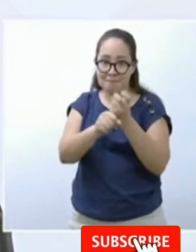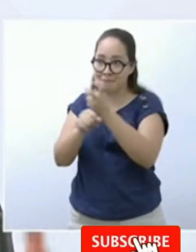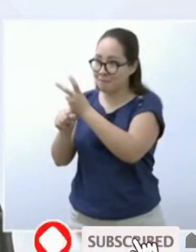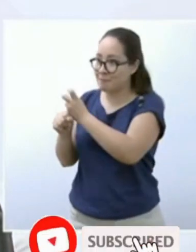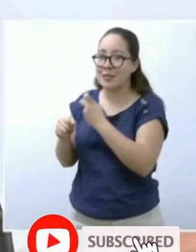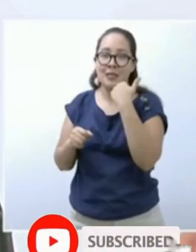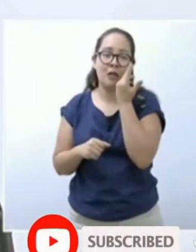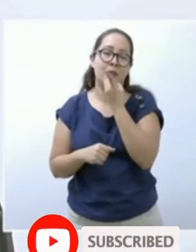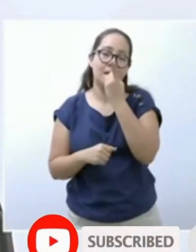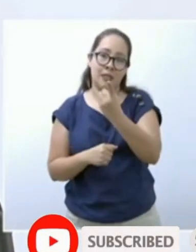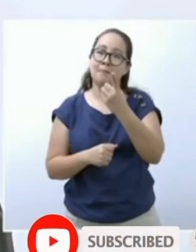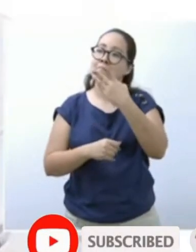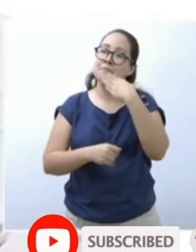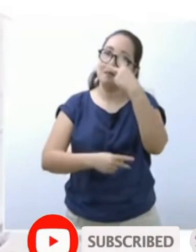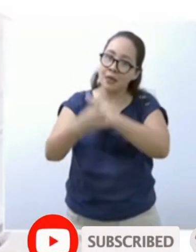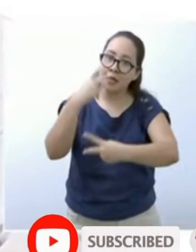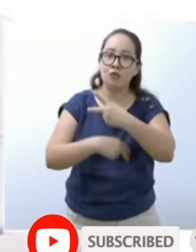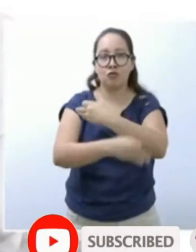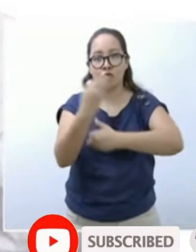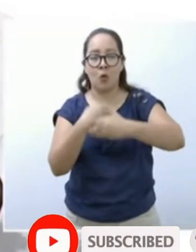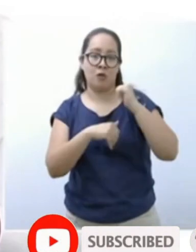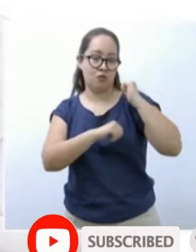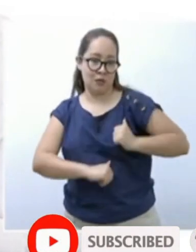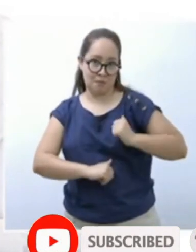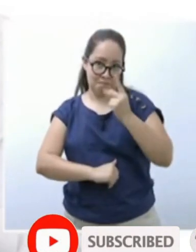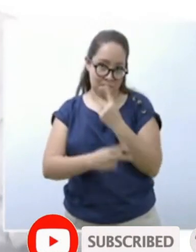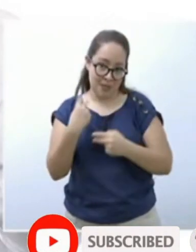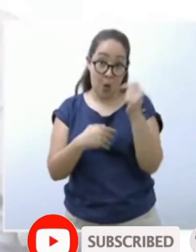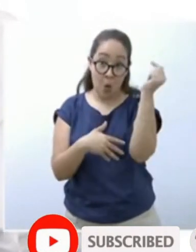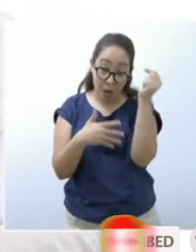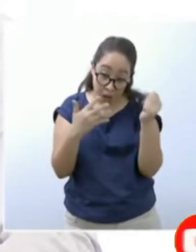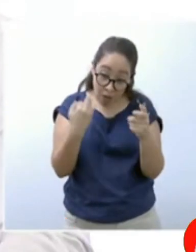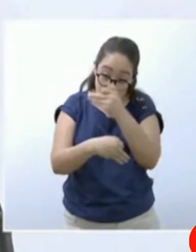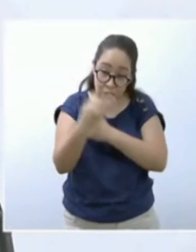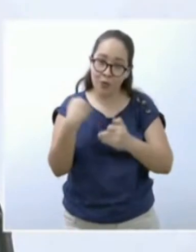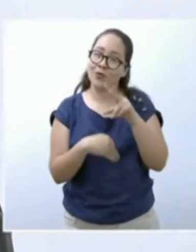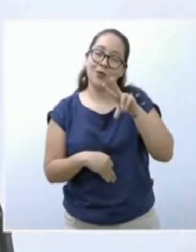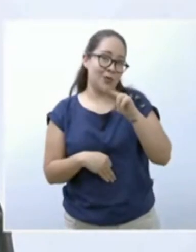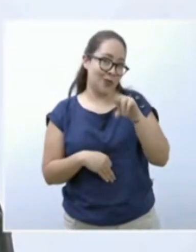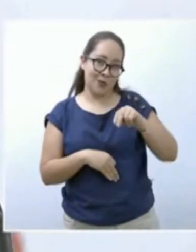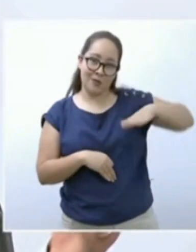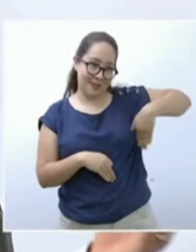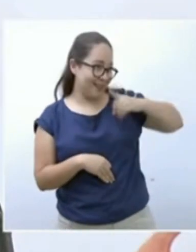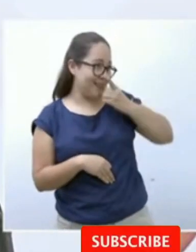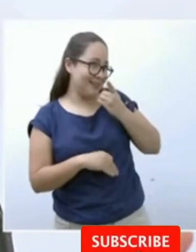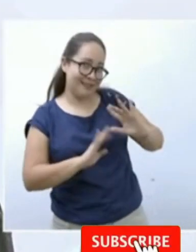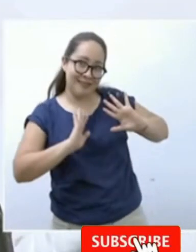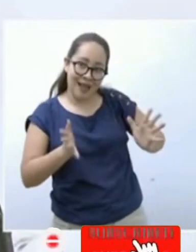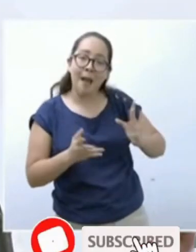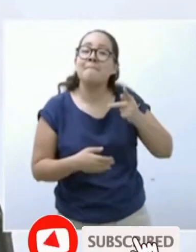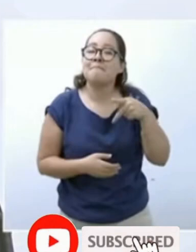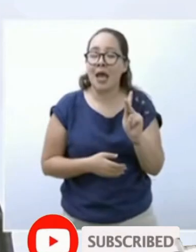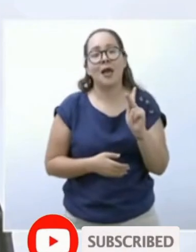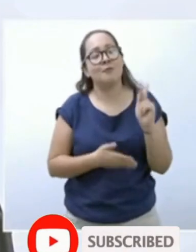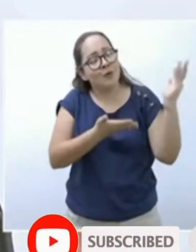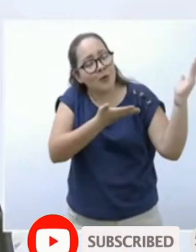y a todas las autoridades aquí presentes. No voy a nombrar una por una. El locutor ya los mencionó, pero nos recibo.